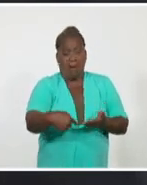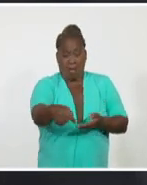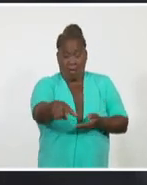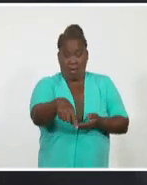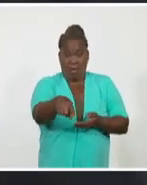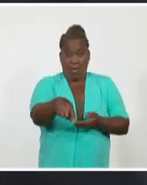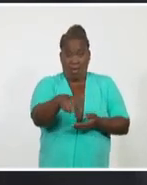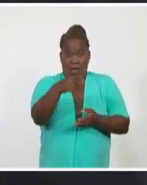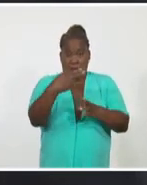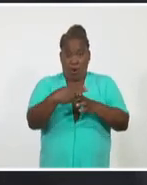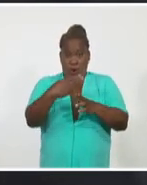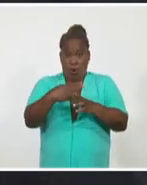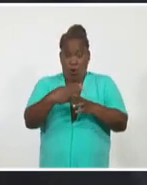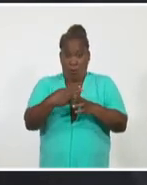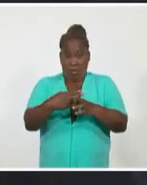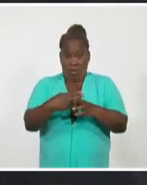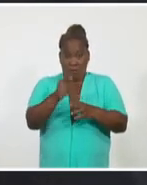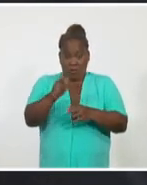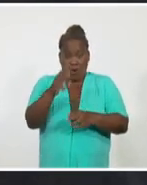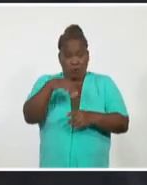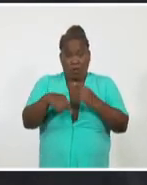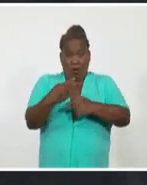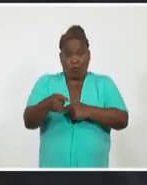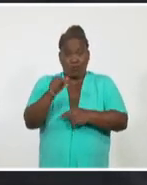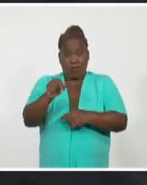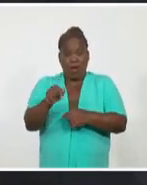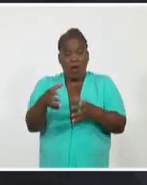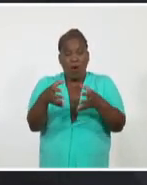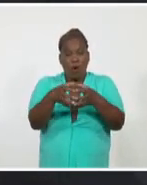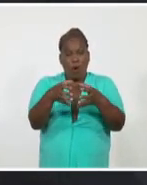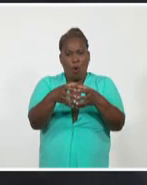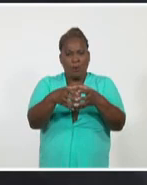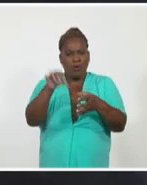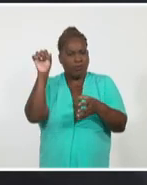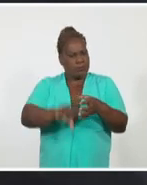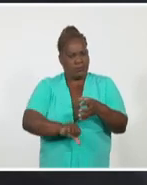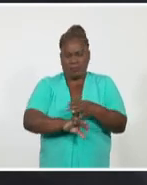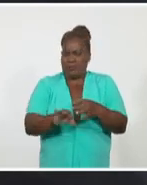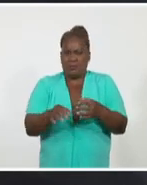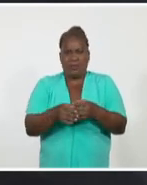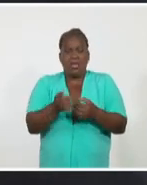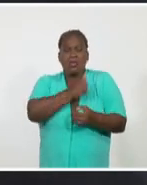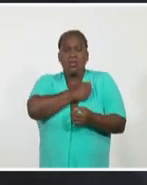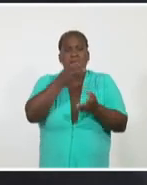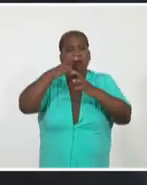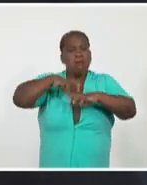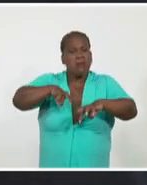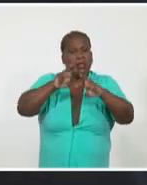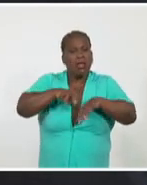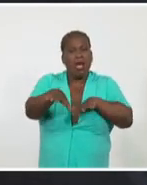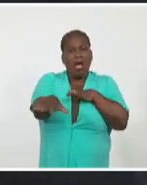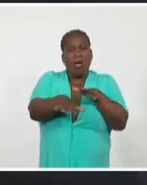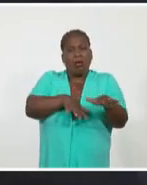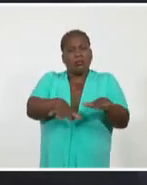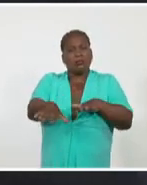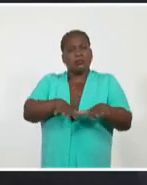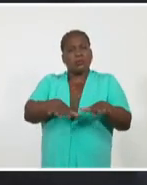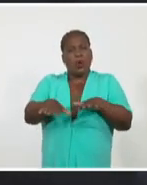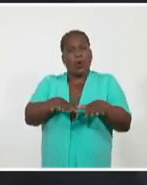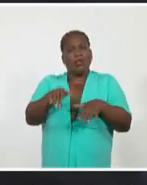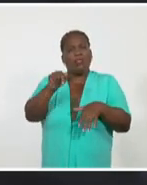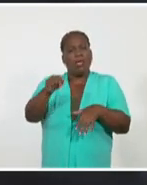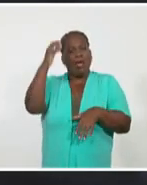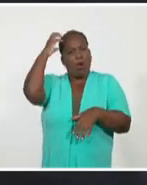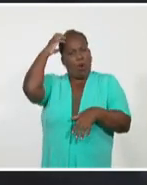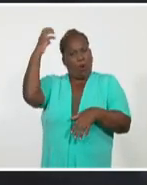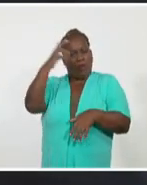denominada por la oposición como la Comisión del Genocidio, y que pretende investigar las acciones y omisiones del gobierno federal